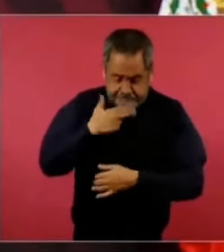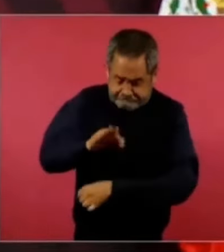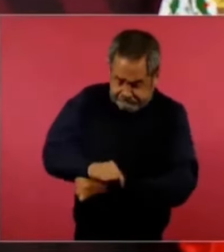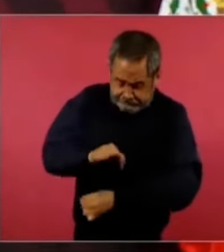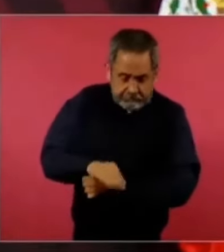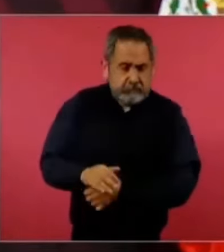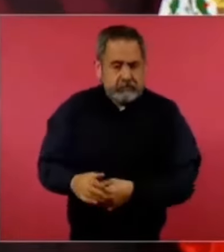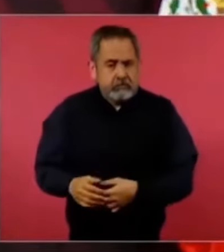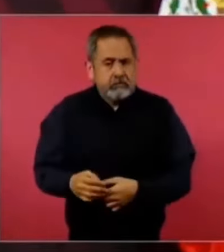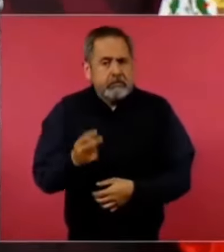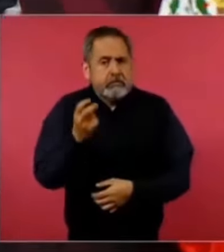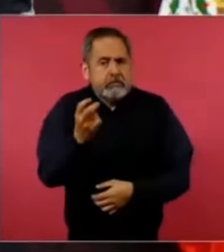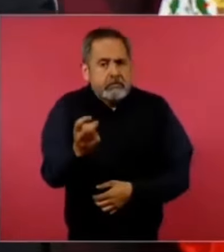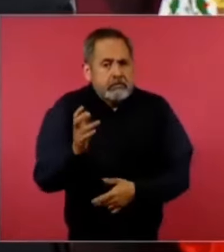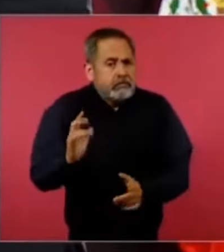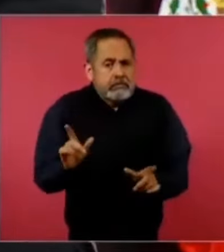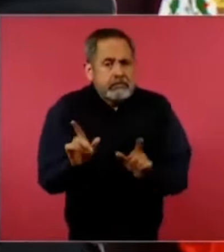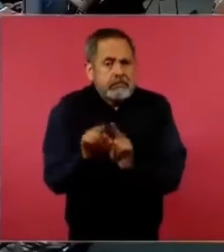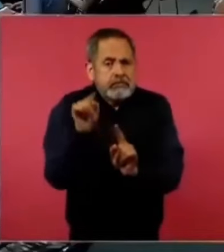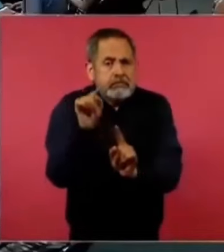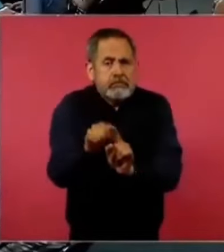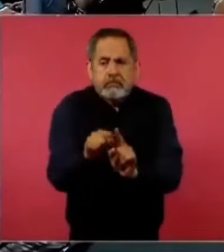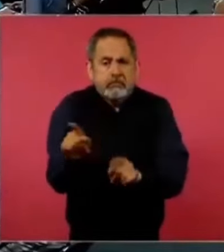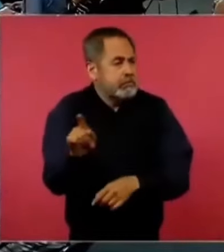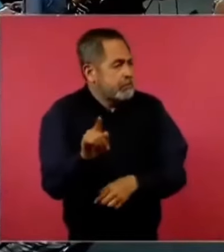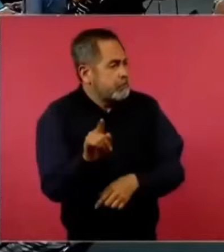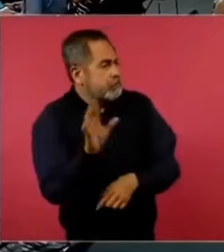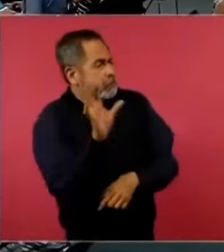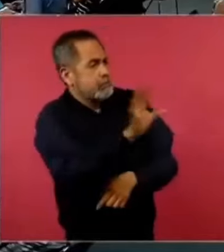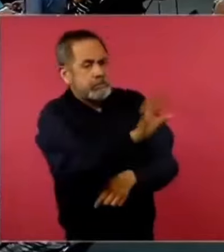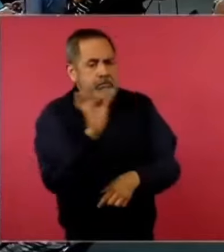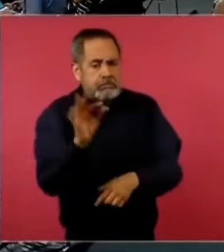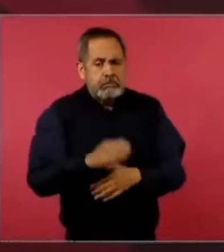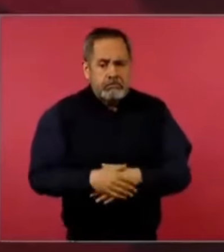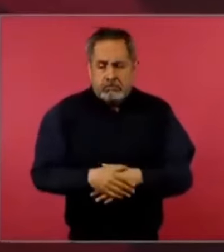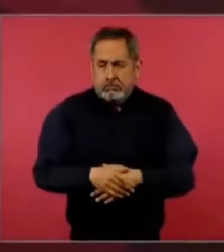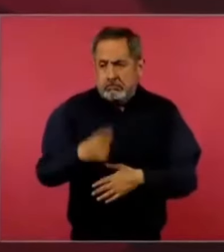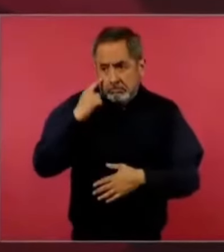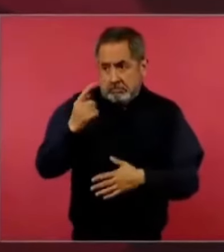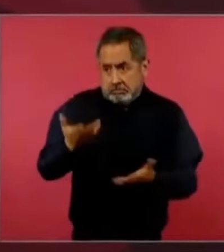Y ya, ahí les dejo mis papeles.